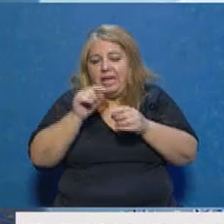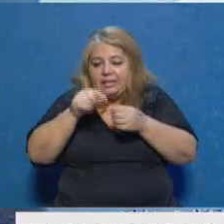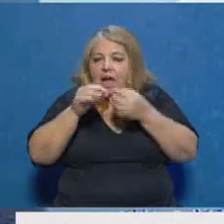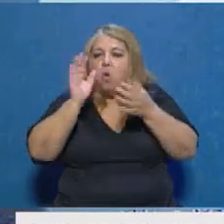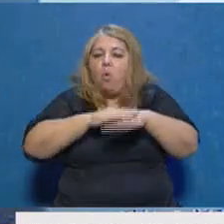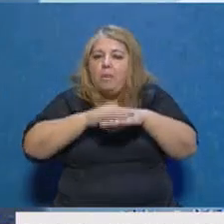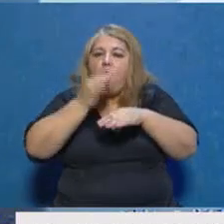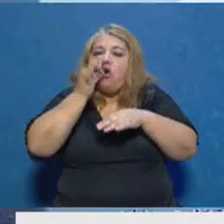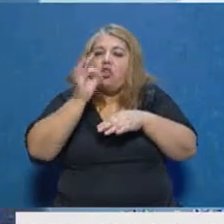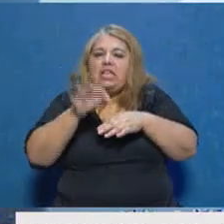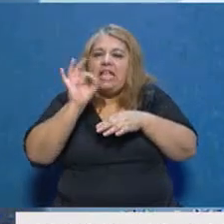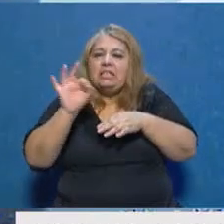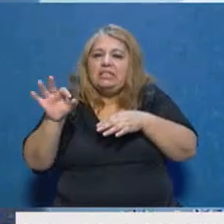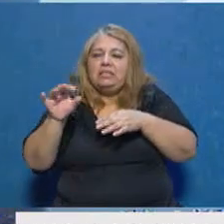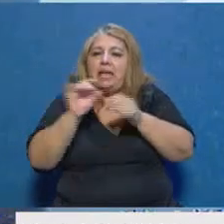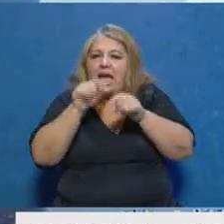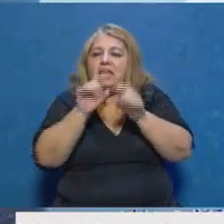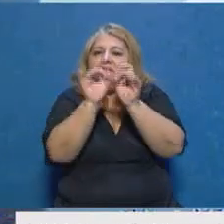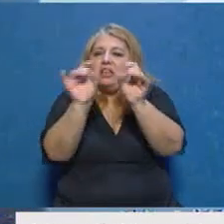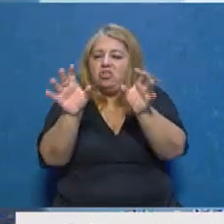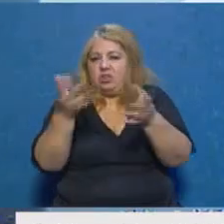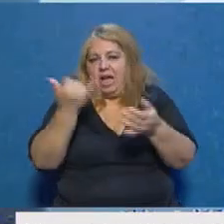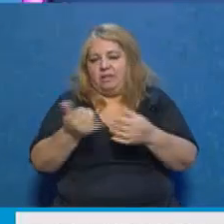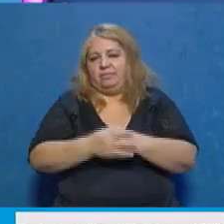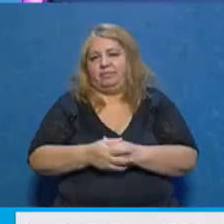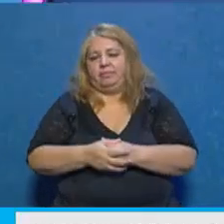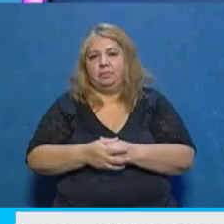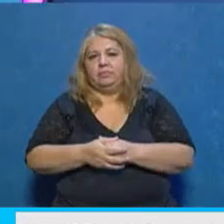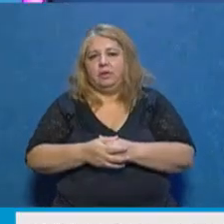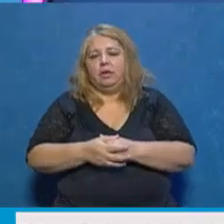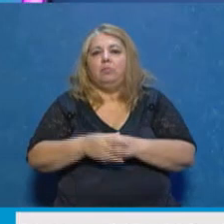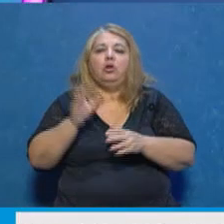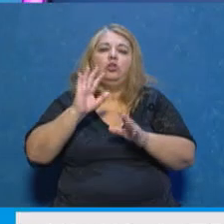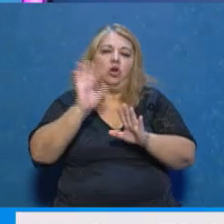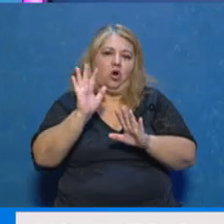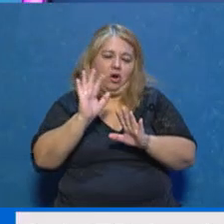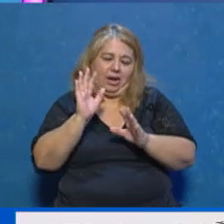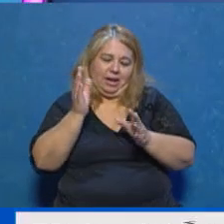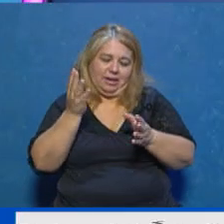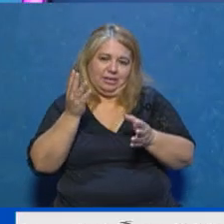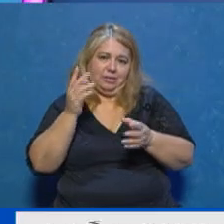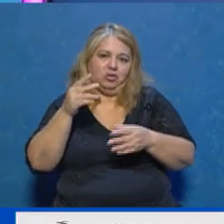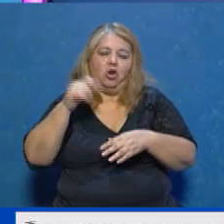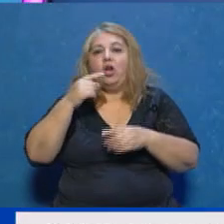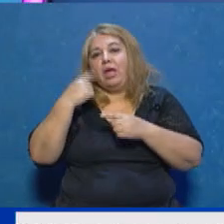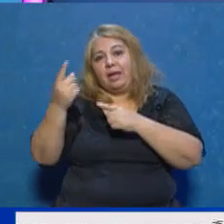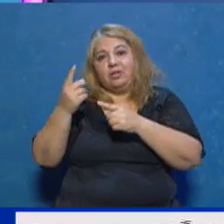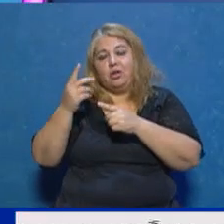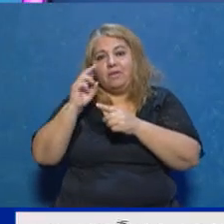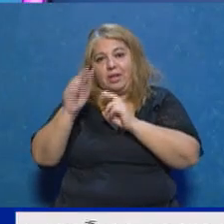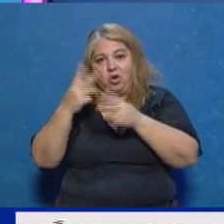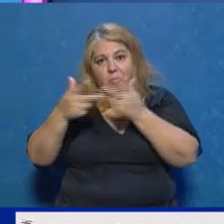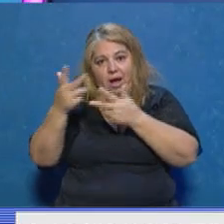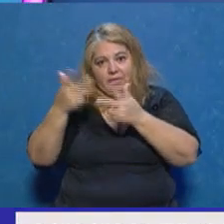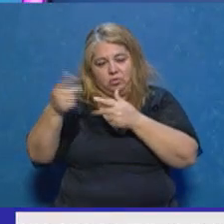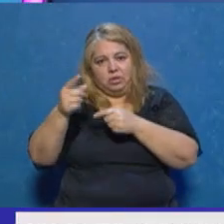pregunta, estoy aquí trabajando con Roxana mi nombre es Daniela, la saludo y escuchamos mucho hablar respecto de esta máscara que sí utilizan los médicos que